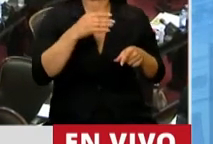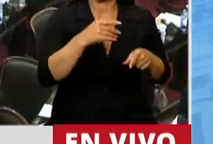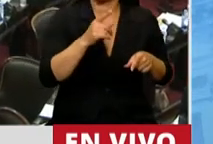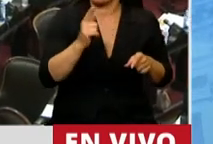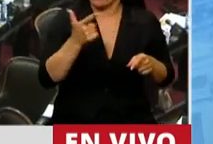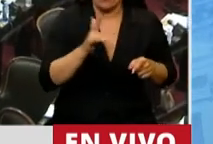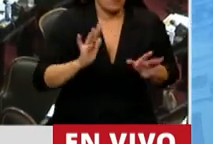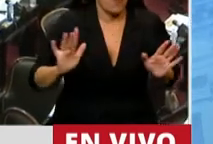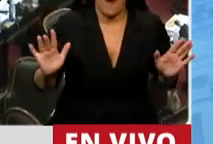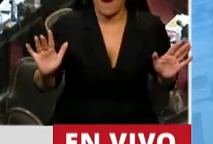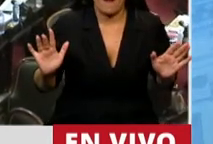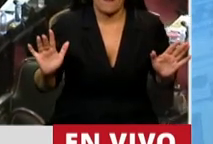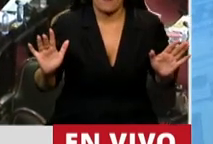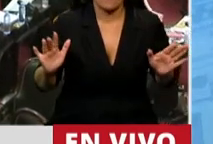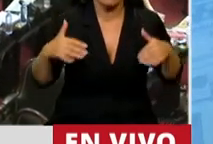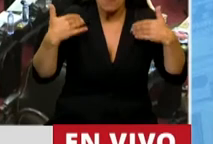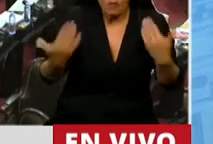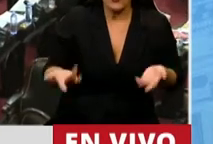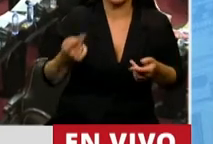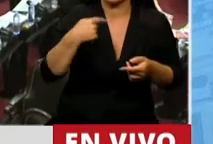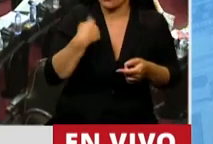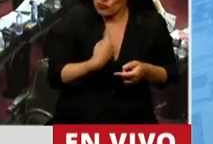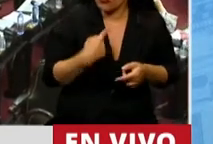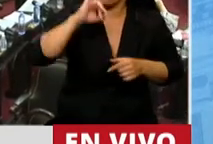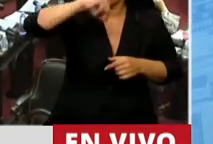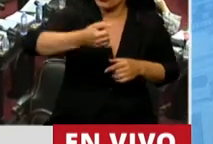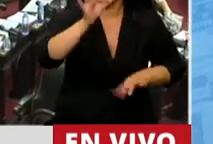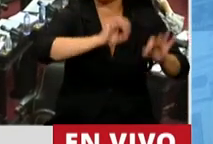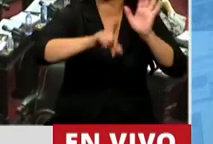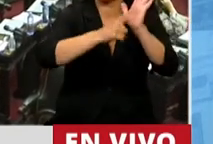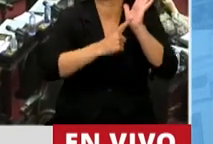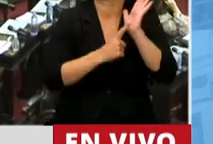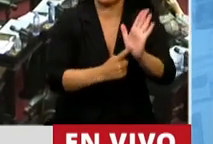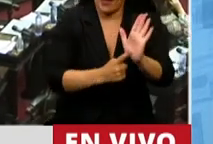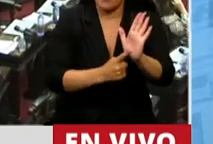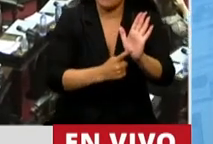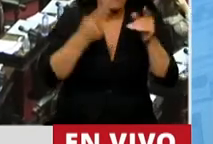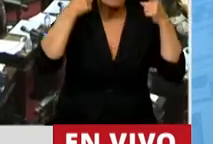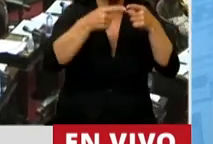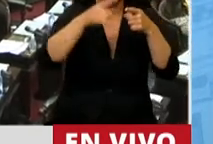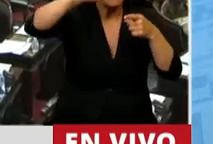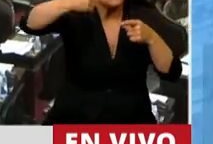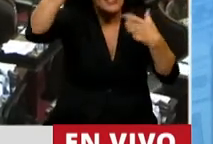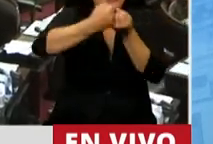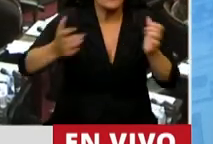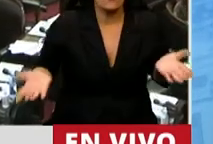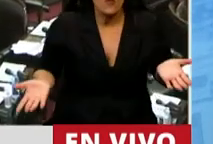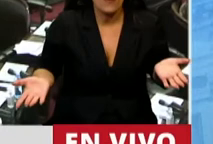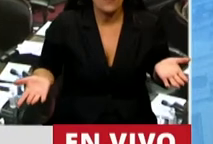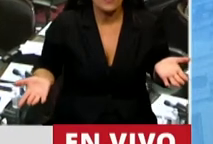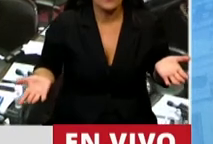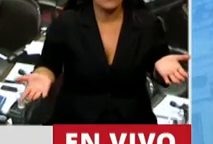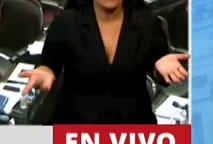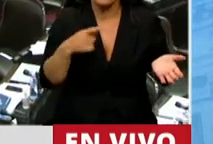son las razones por las que nosotros acompañamos esta ley, porque tiene un objetivo que compartimos y porque va en el